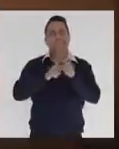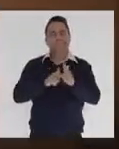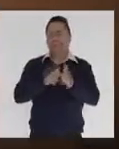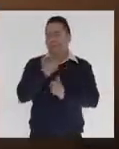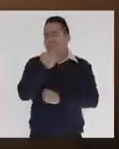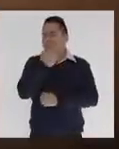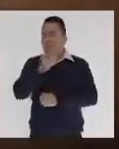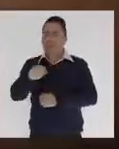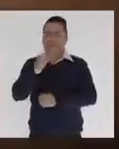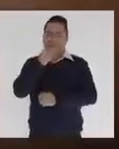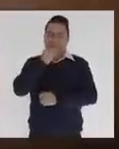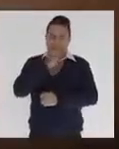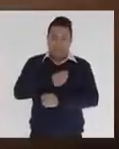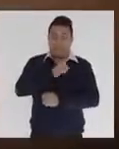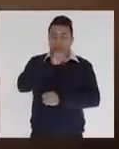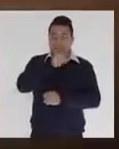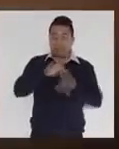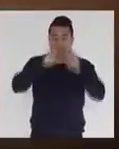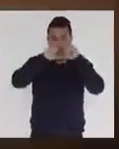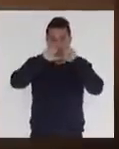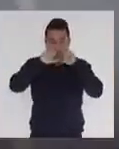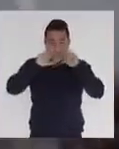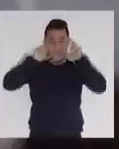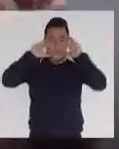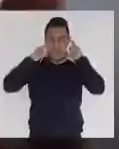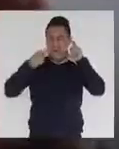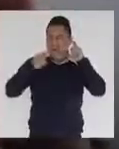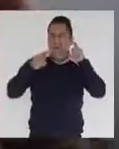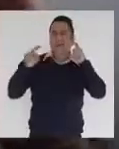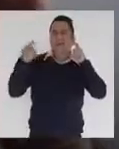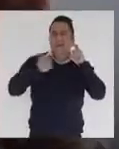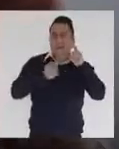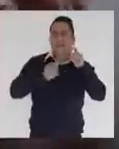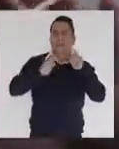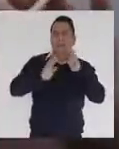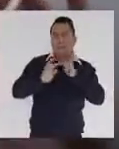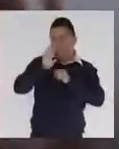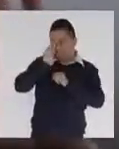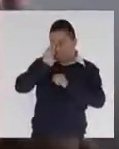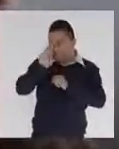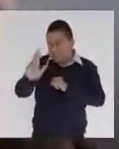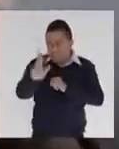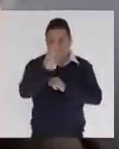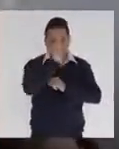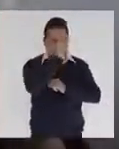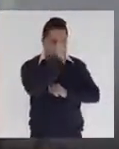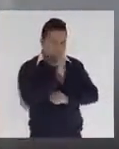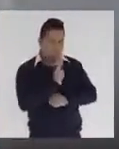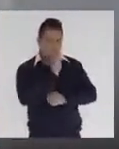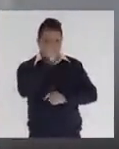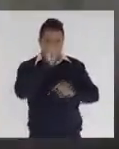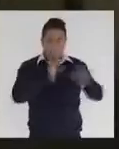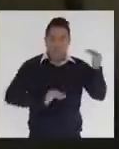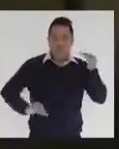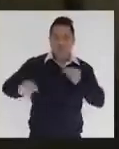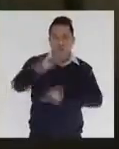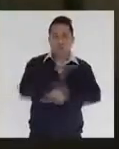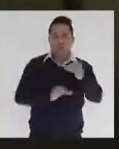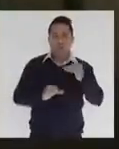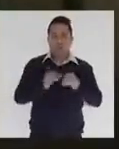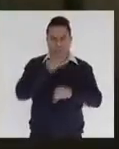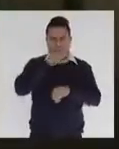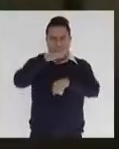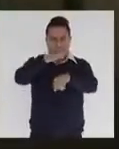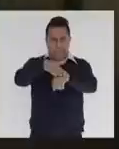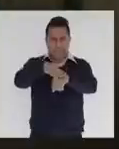como obligatorio. El uso de cubrebocas es una muestra de respeto para los demás. Los